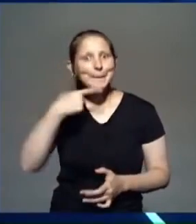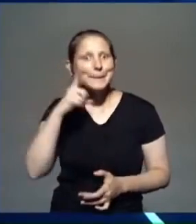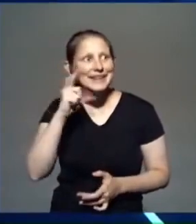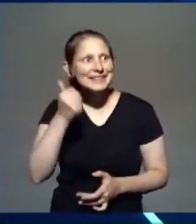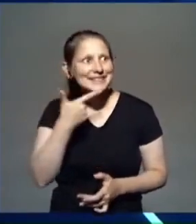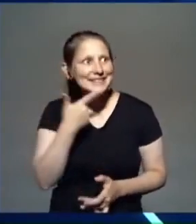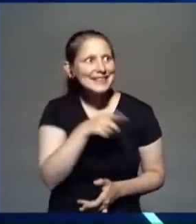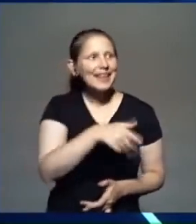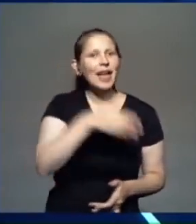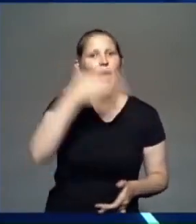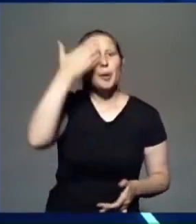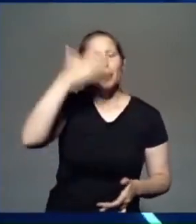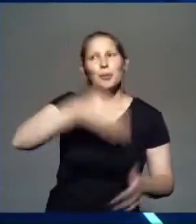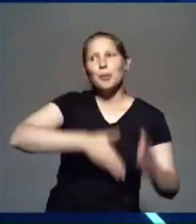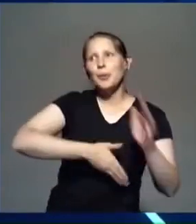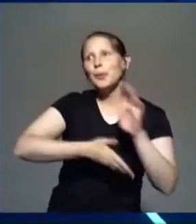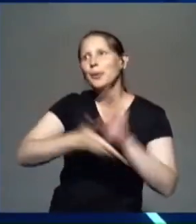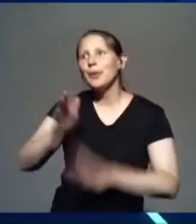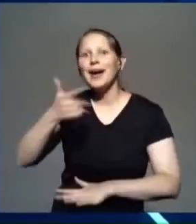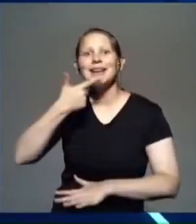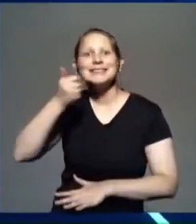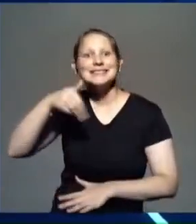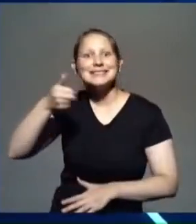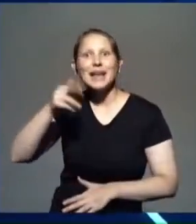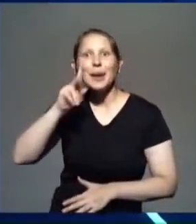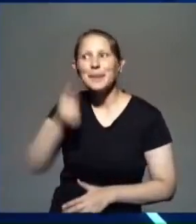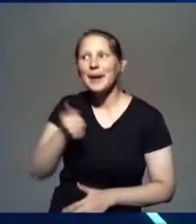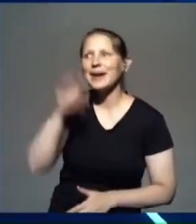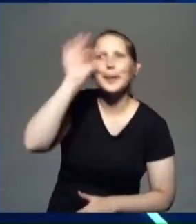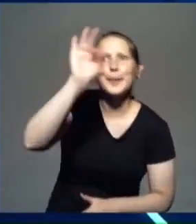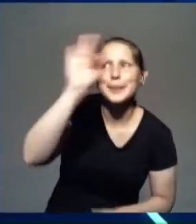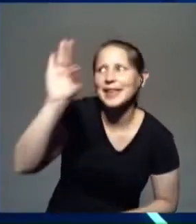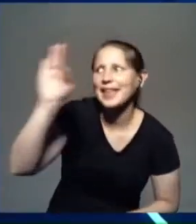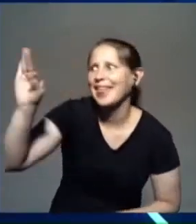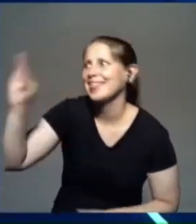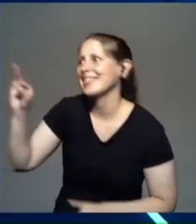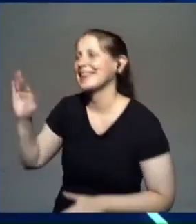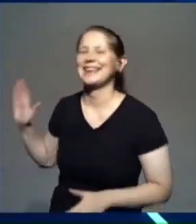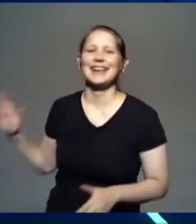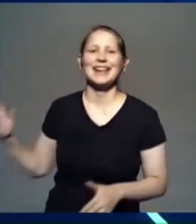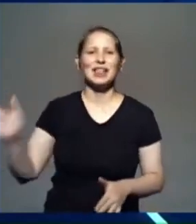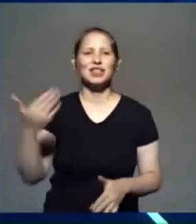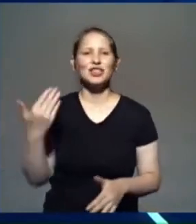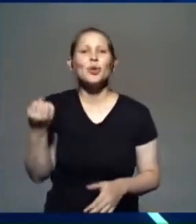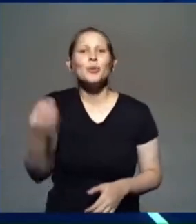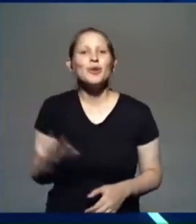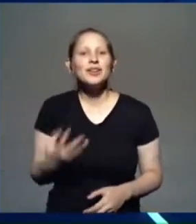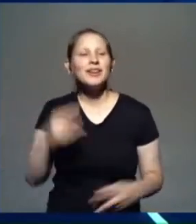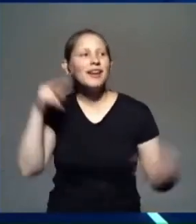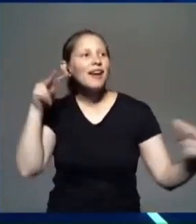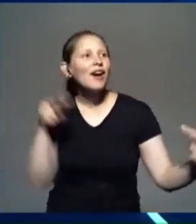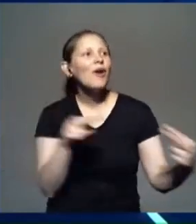Por qué, porque se había encontrado con alguien que la había amado.